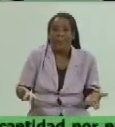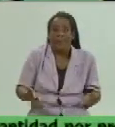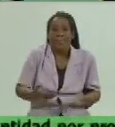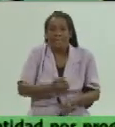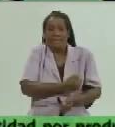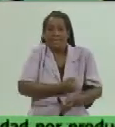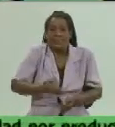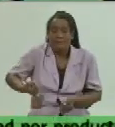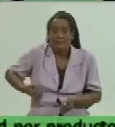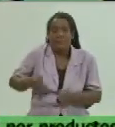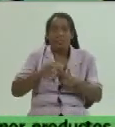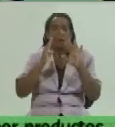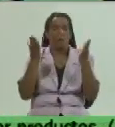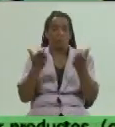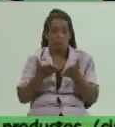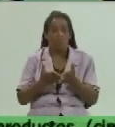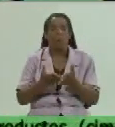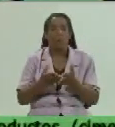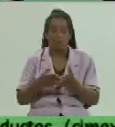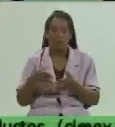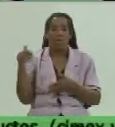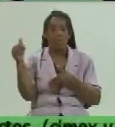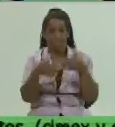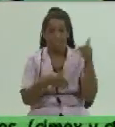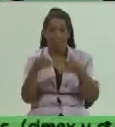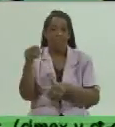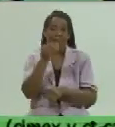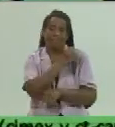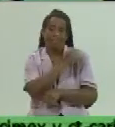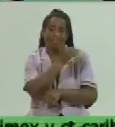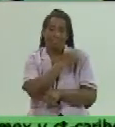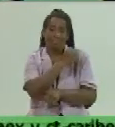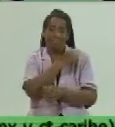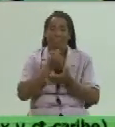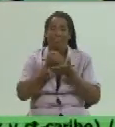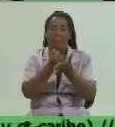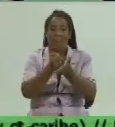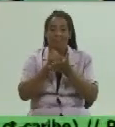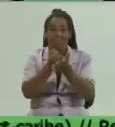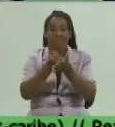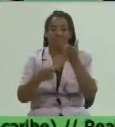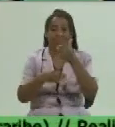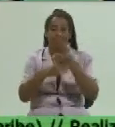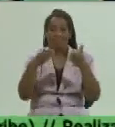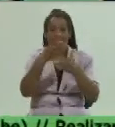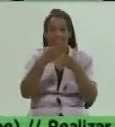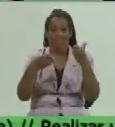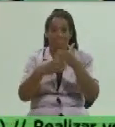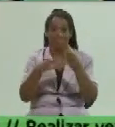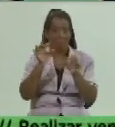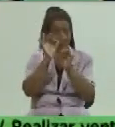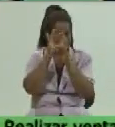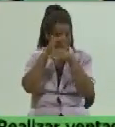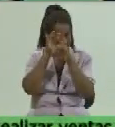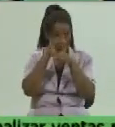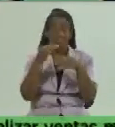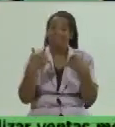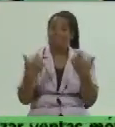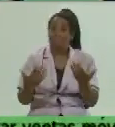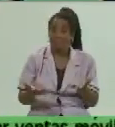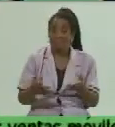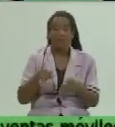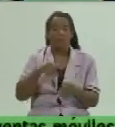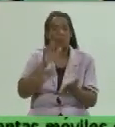sacrificio de todos los que de una forma u otra fueron llamados a cooperar y a participar en esto. Yo creo que esto es lo que nos lleva también al